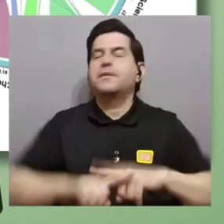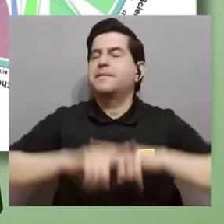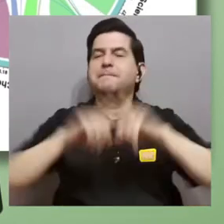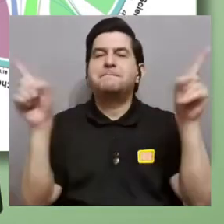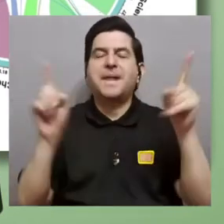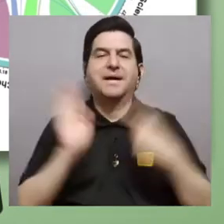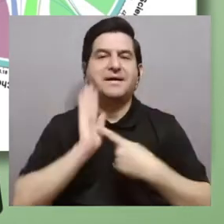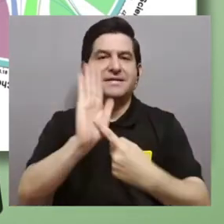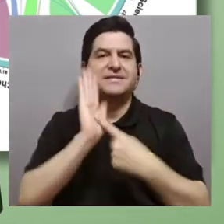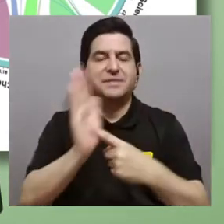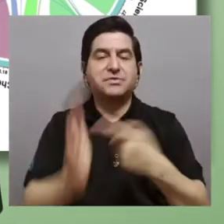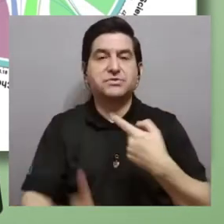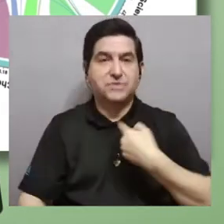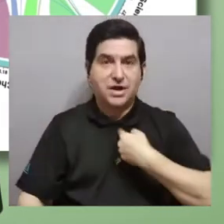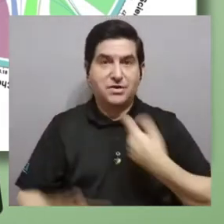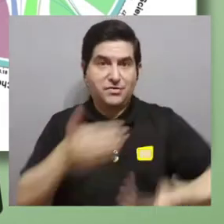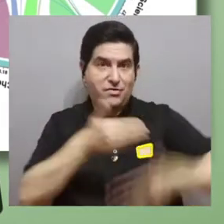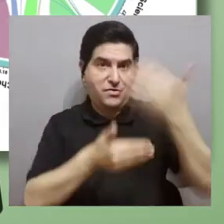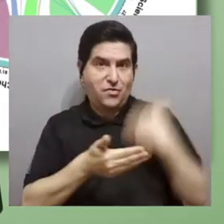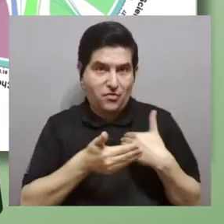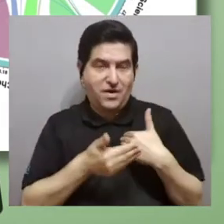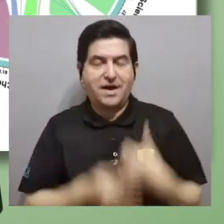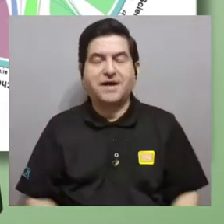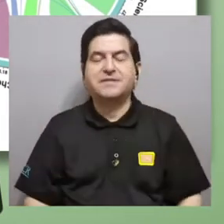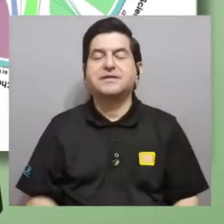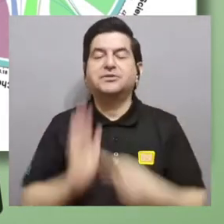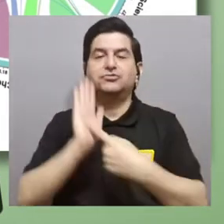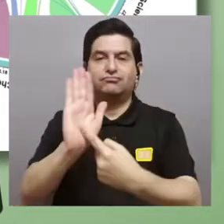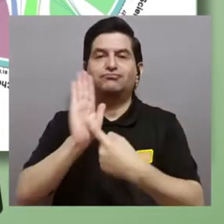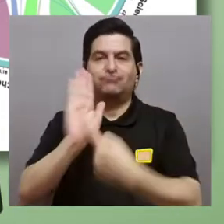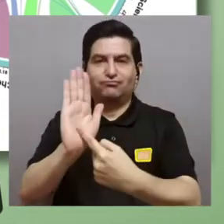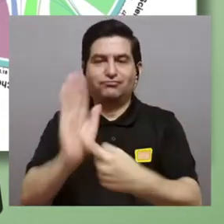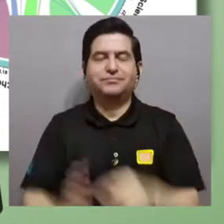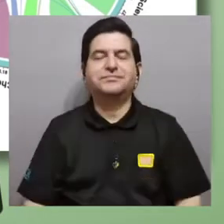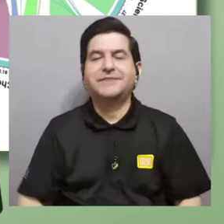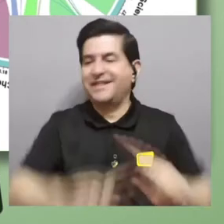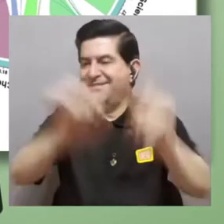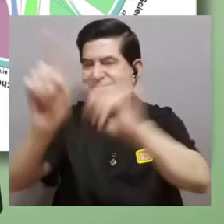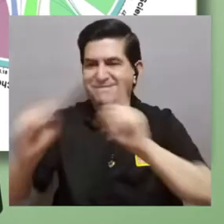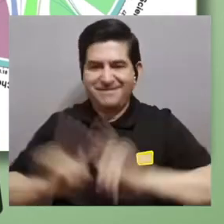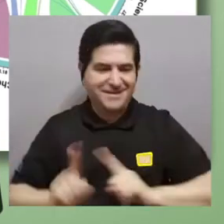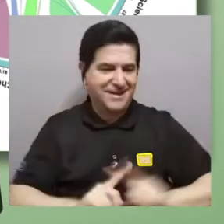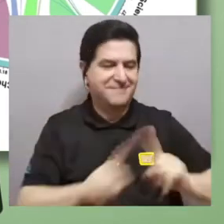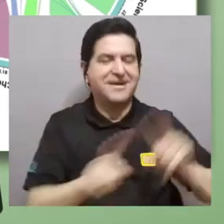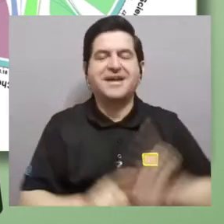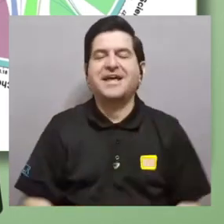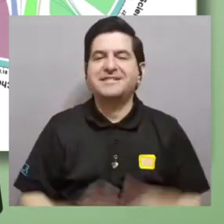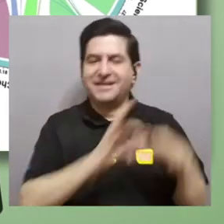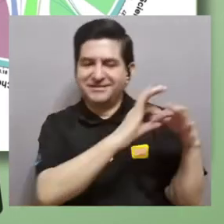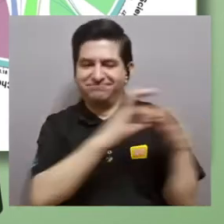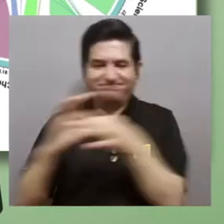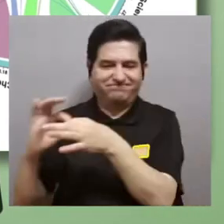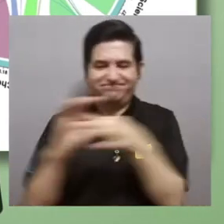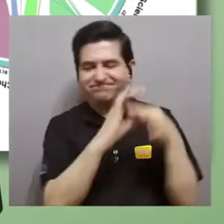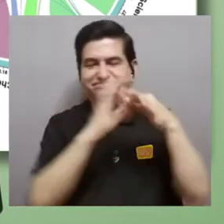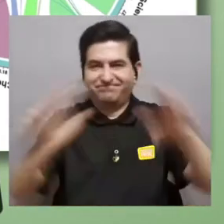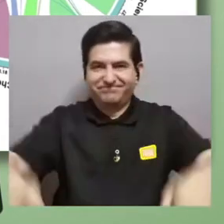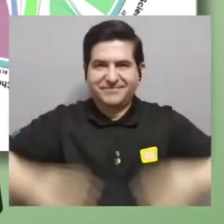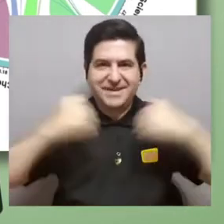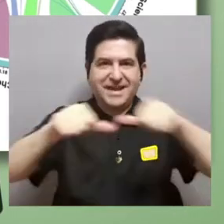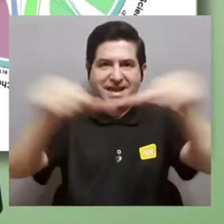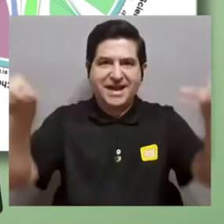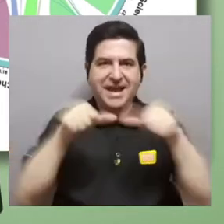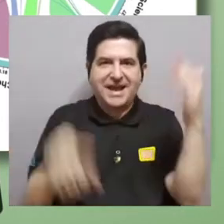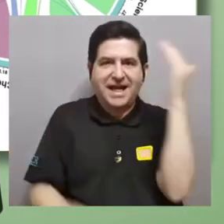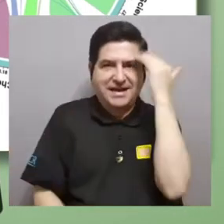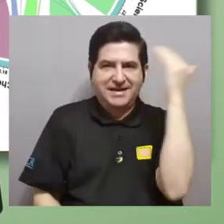forma diferente de mostrar lo que les estaba enseñando antes de las distintas interrelaciones